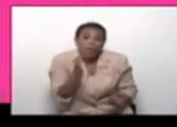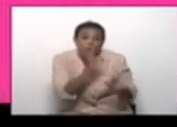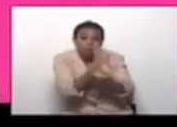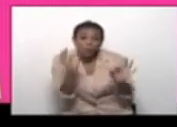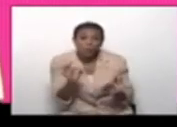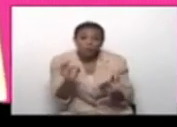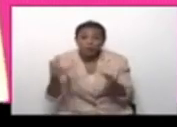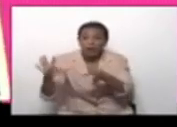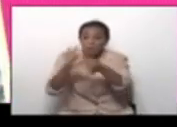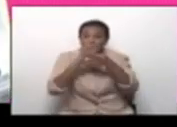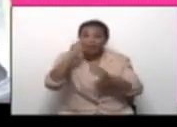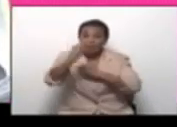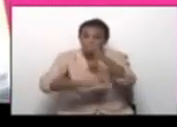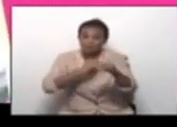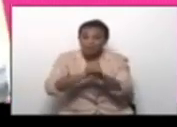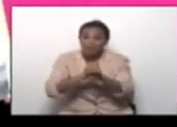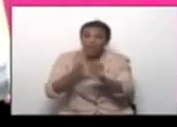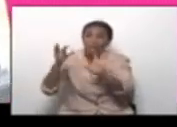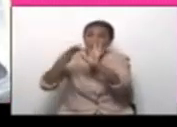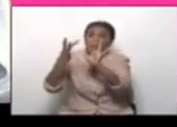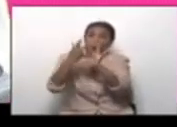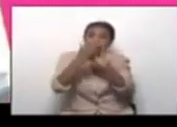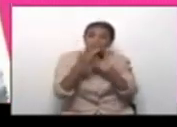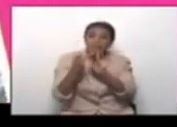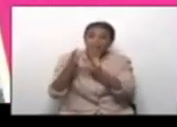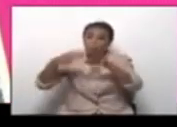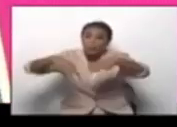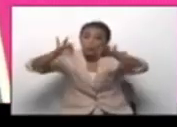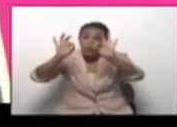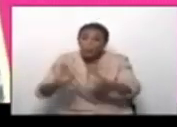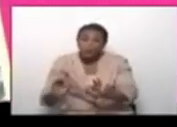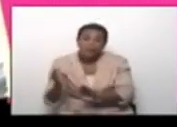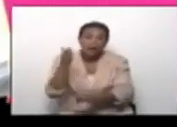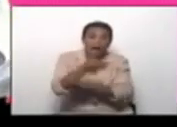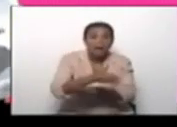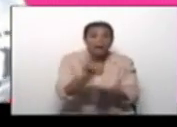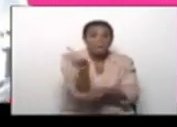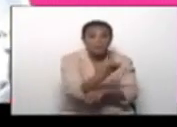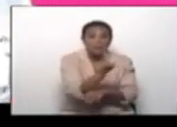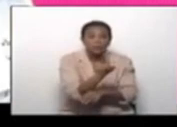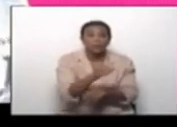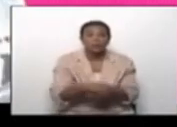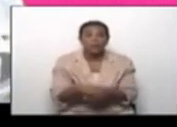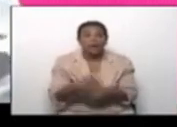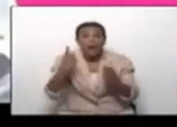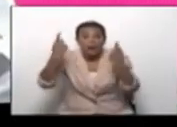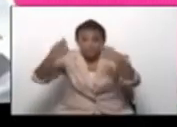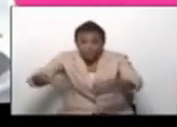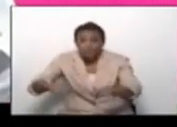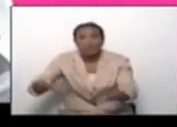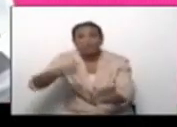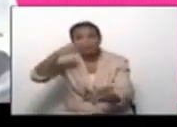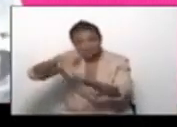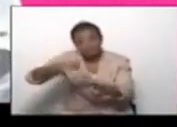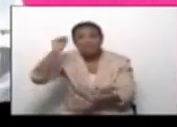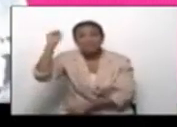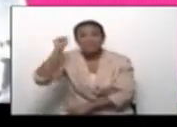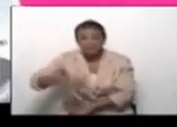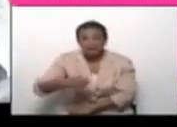de las alianzas internacionales que usted ha hecho, ese material pudiera llegar a Venezuela, porque había gente apostando a que precisamente